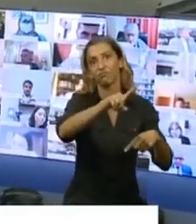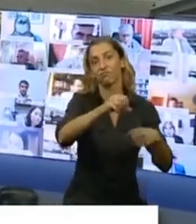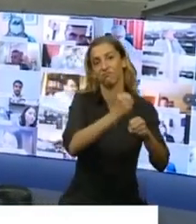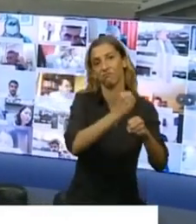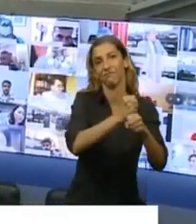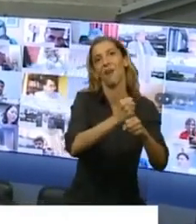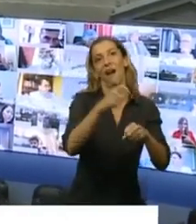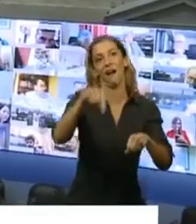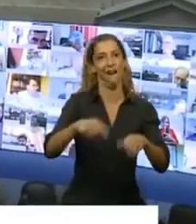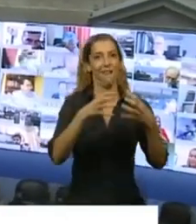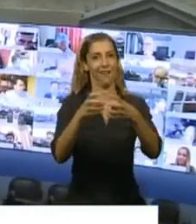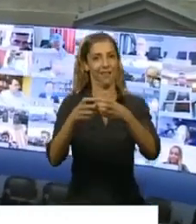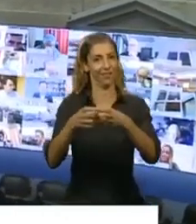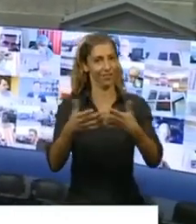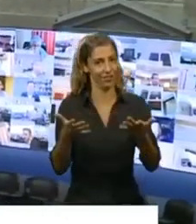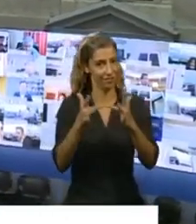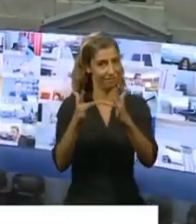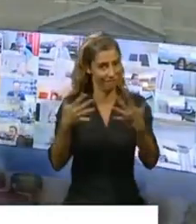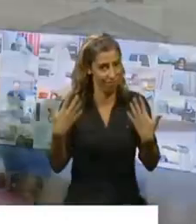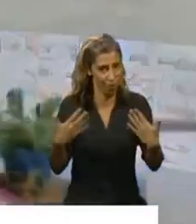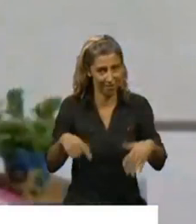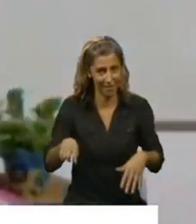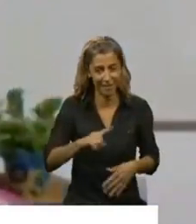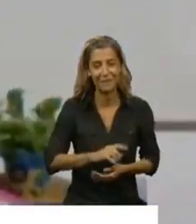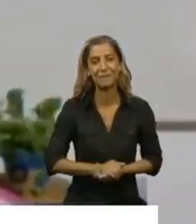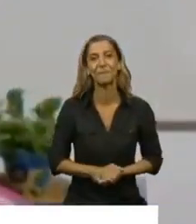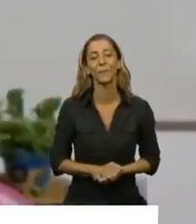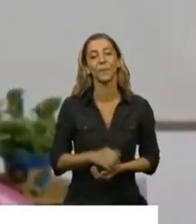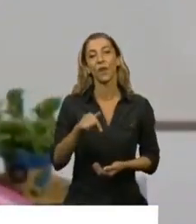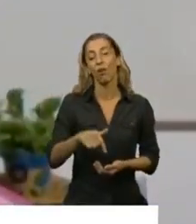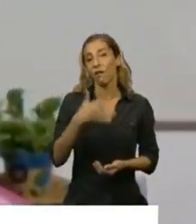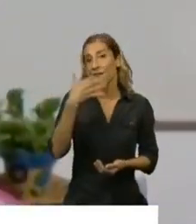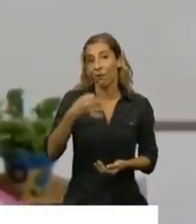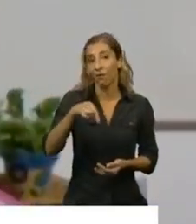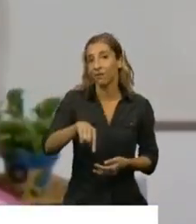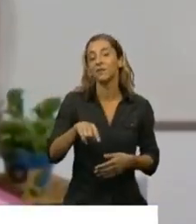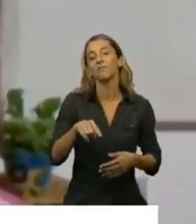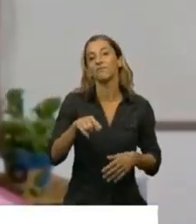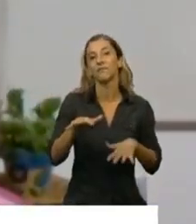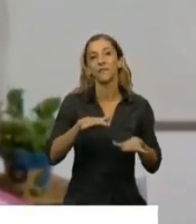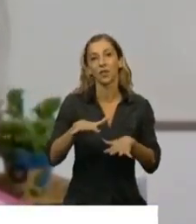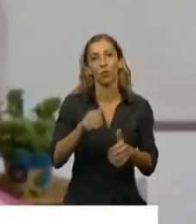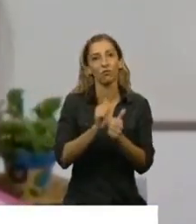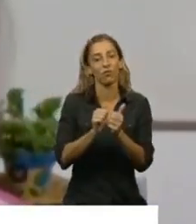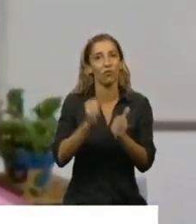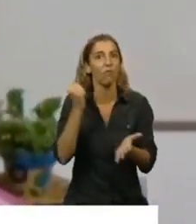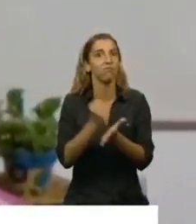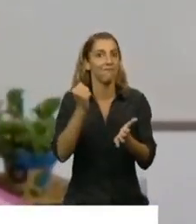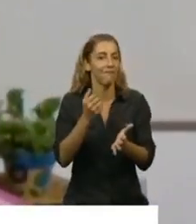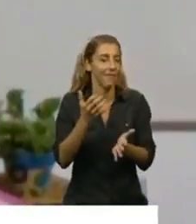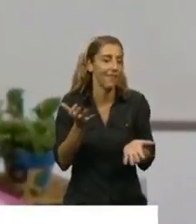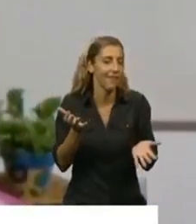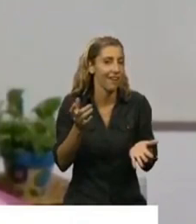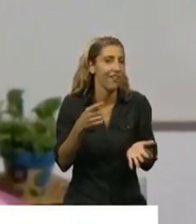Reconocer que estamos efectivamente en un día histórico, no deseado, porque no hubiéramos querido interrumpir